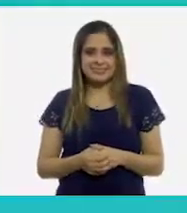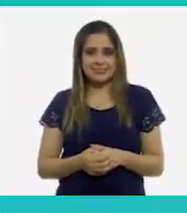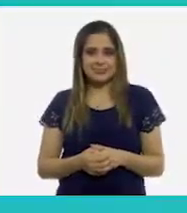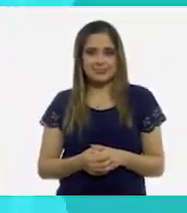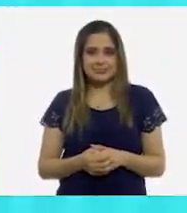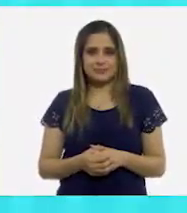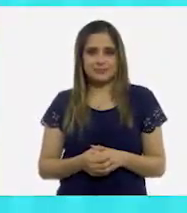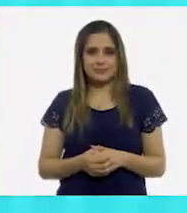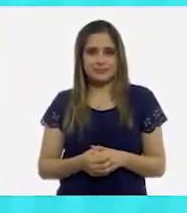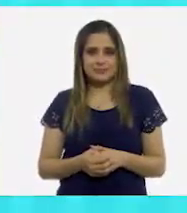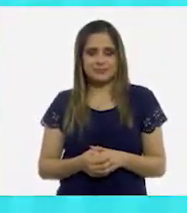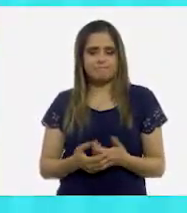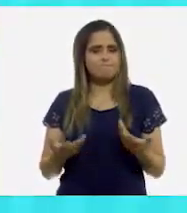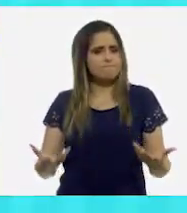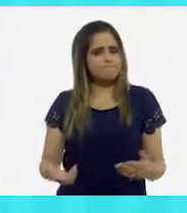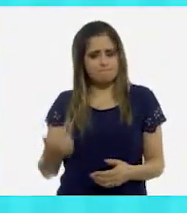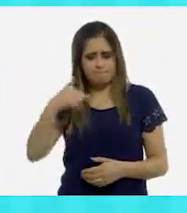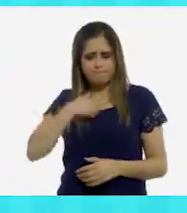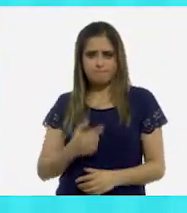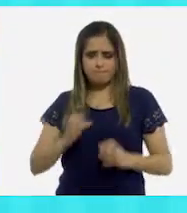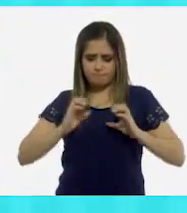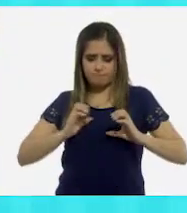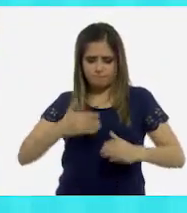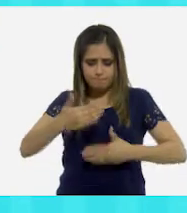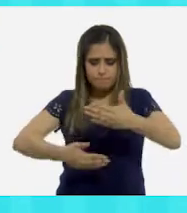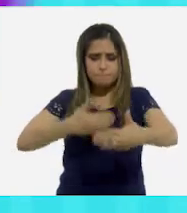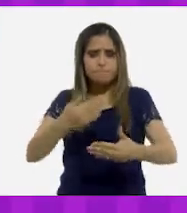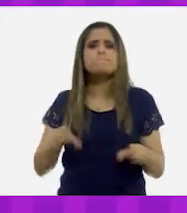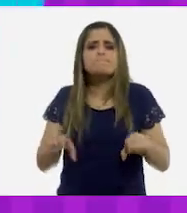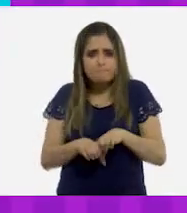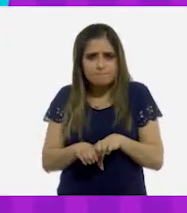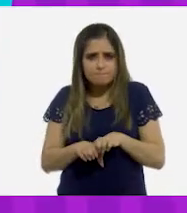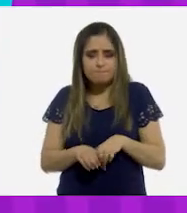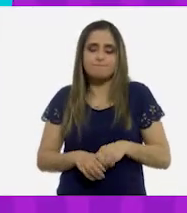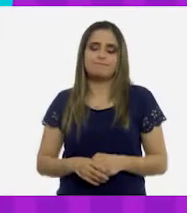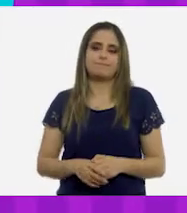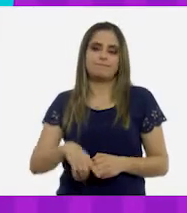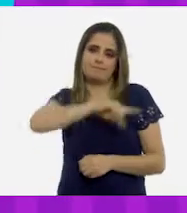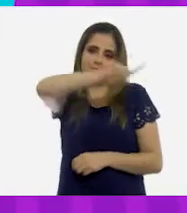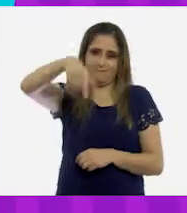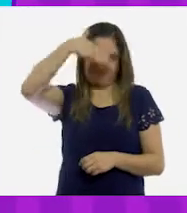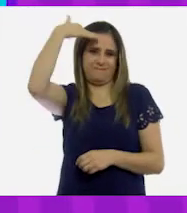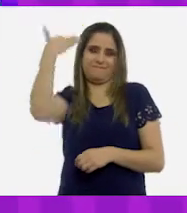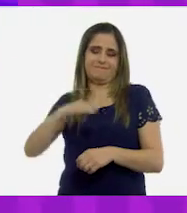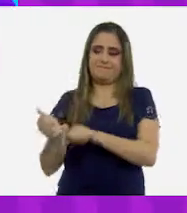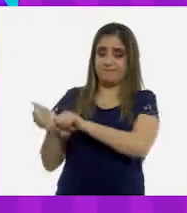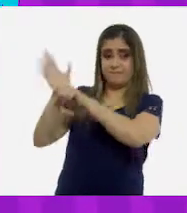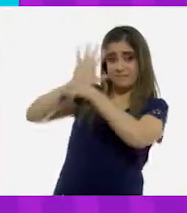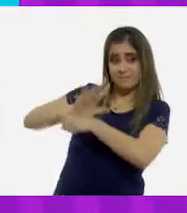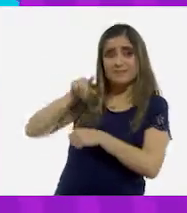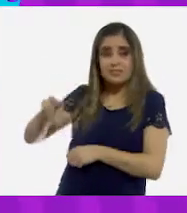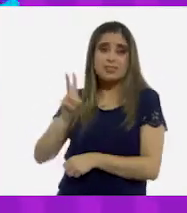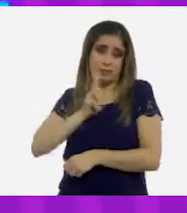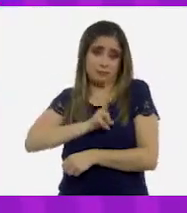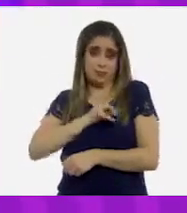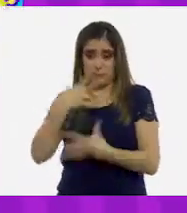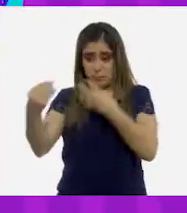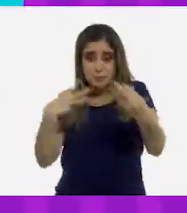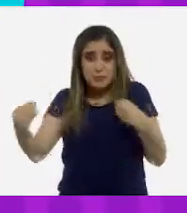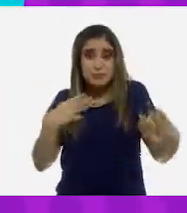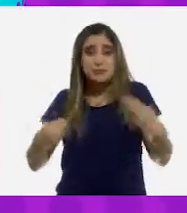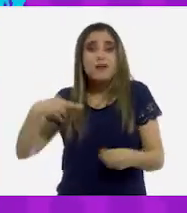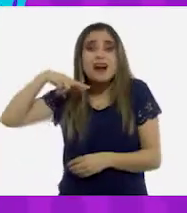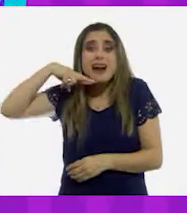¡Buenas prácticas para seguir adelante! Como todos sabemos, la COVID-19 es una enfermedad que se contagia muy